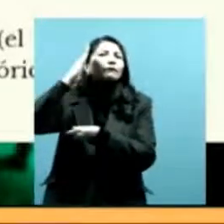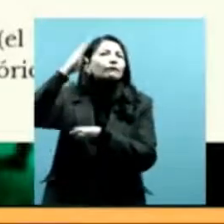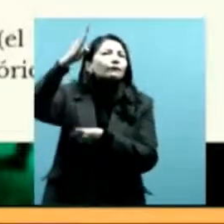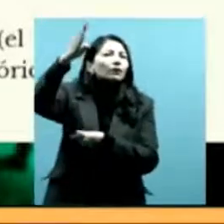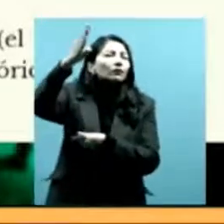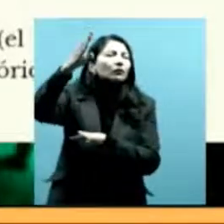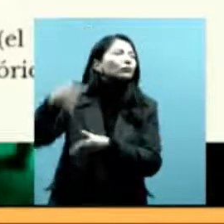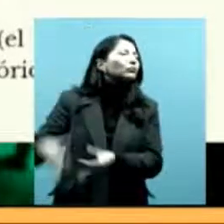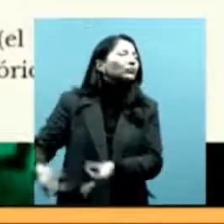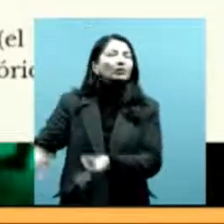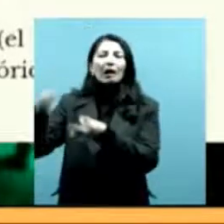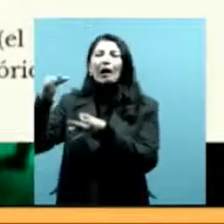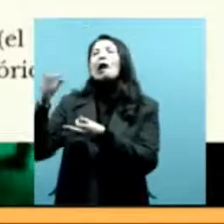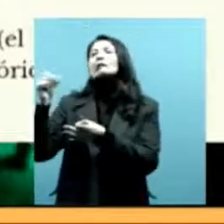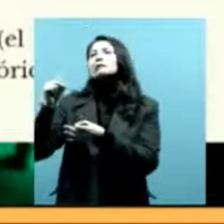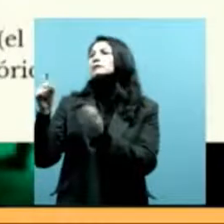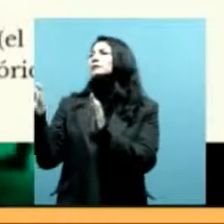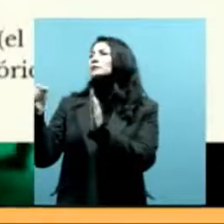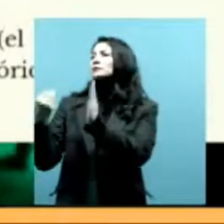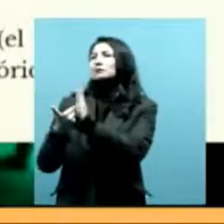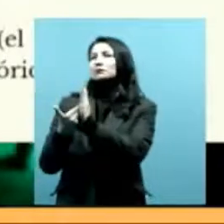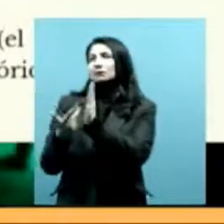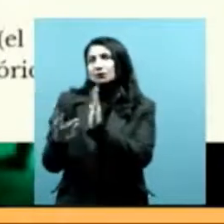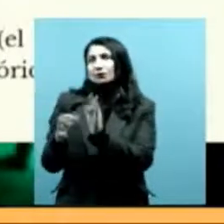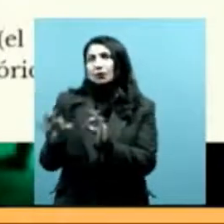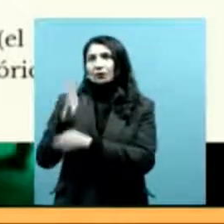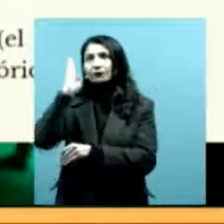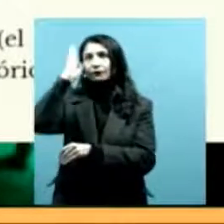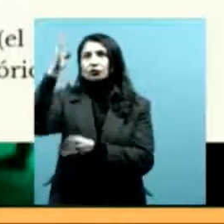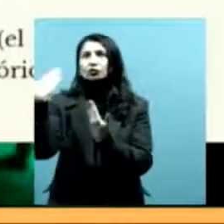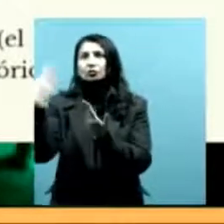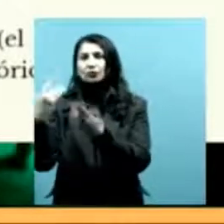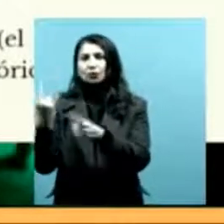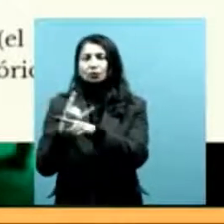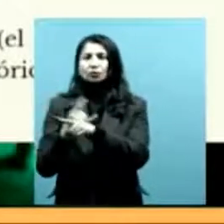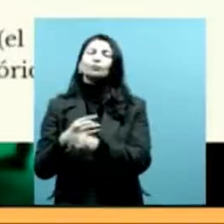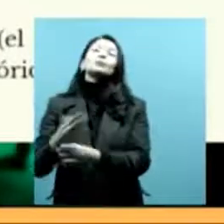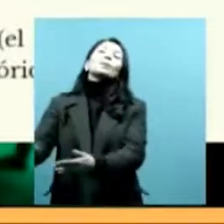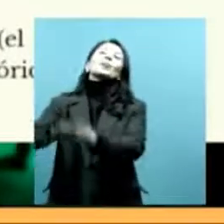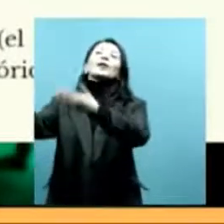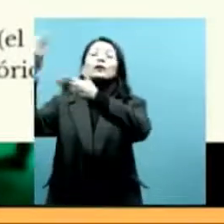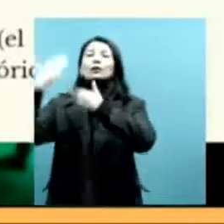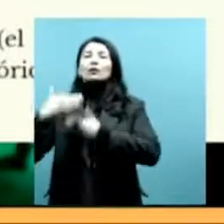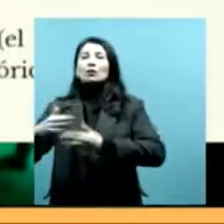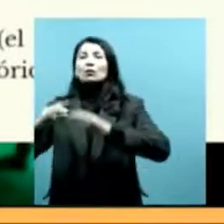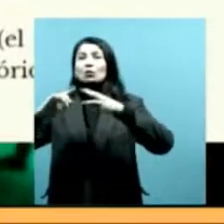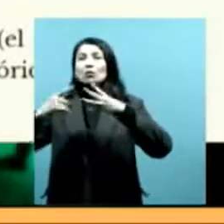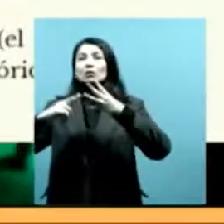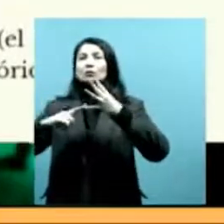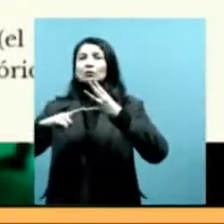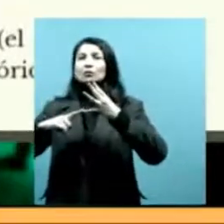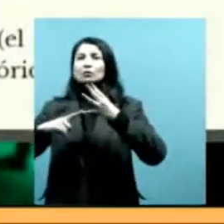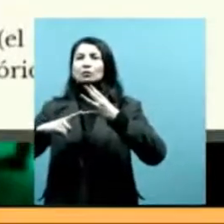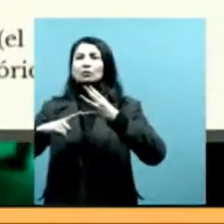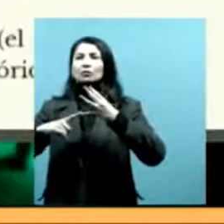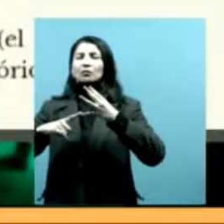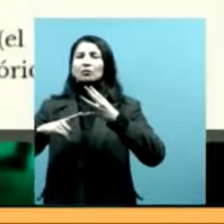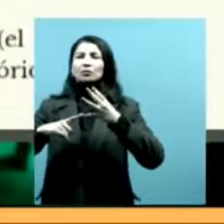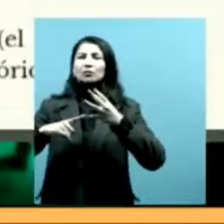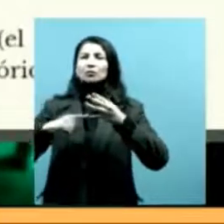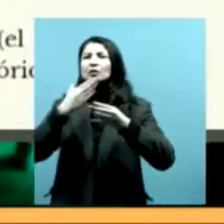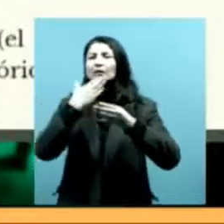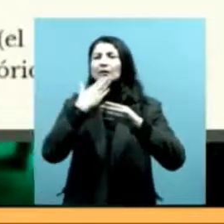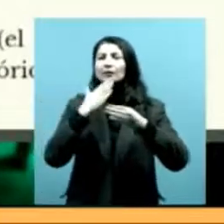evidenciar, ¿sí? Y finalmente, la cuarta etapa que es la que consagra es cuando se hace un